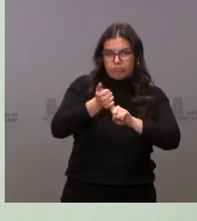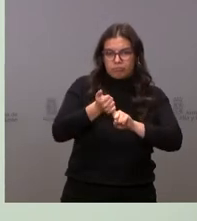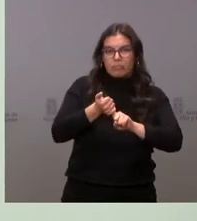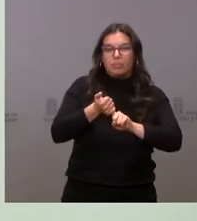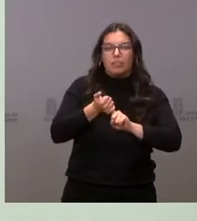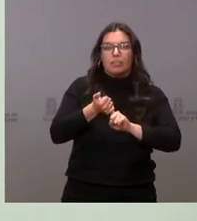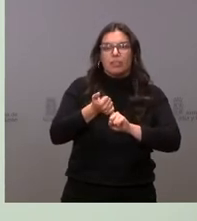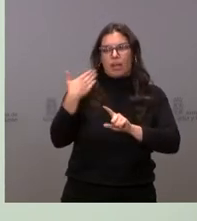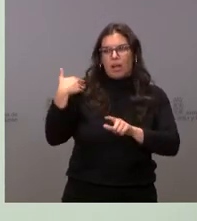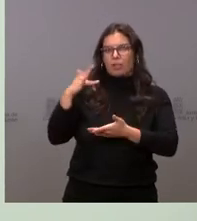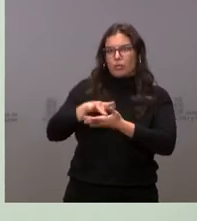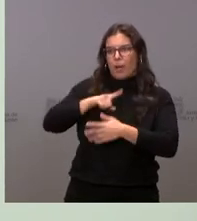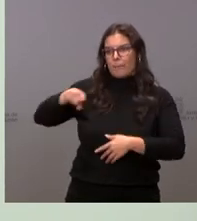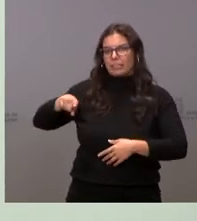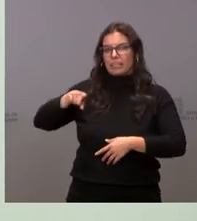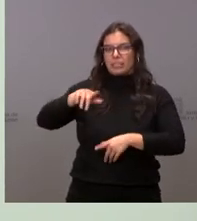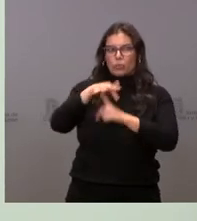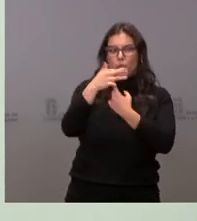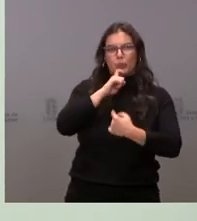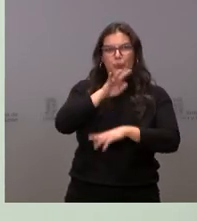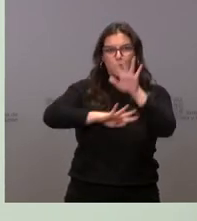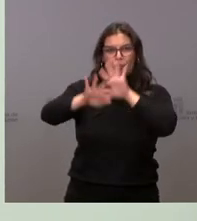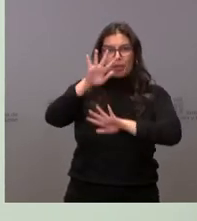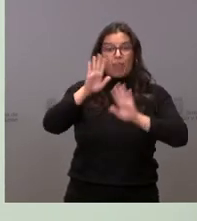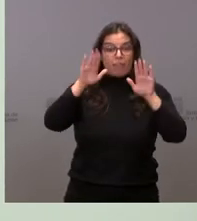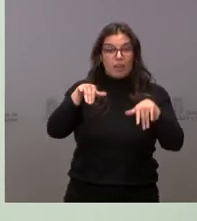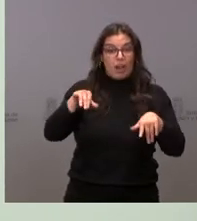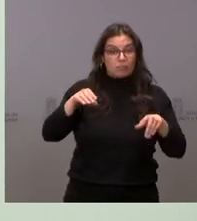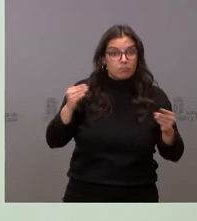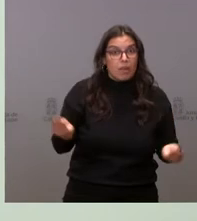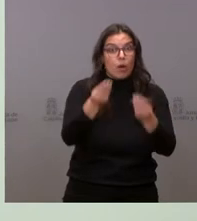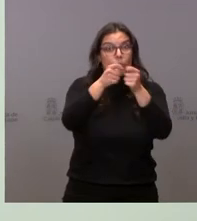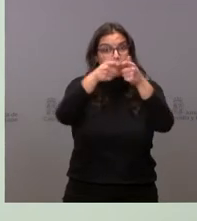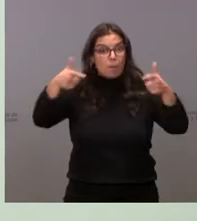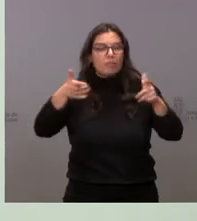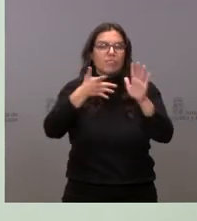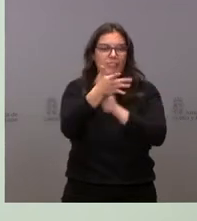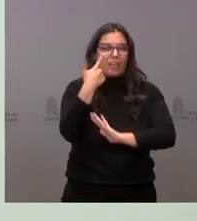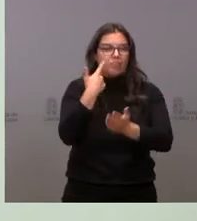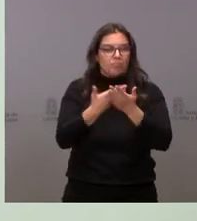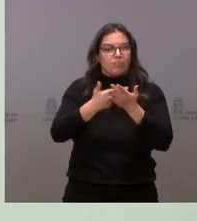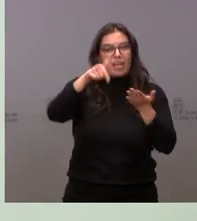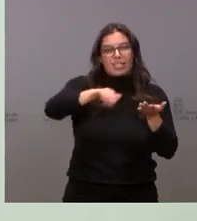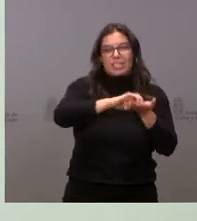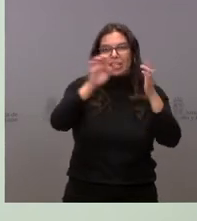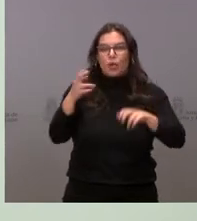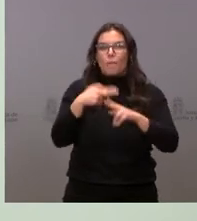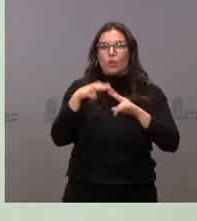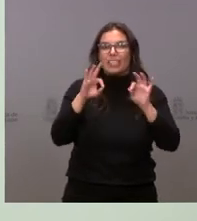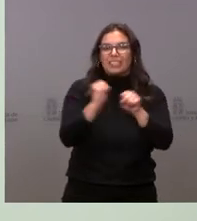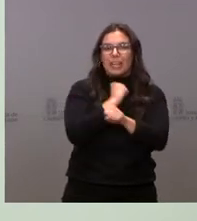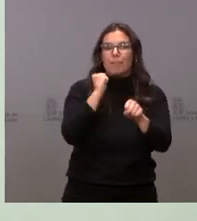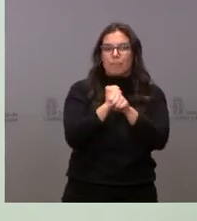complicada en los últimos meses, pone bien a las claras que en Castilla y León hay una política de empleo